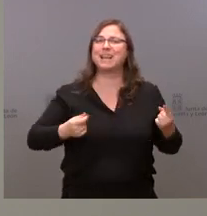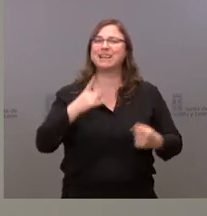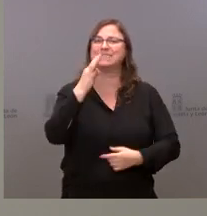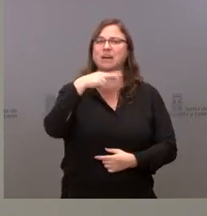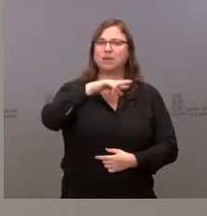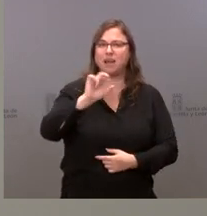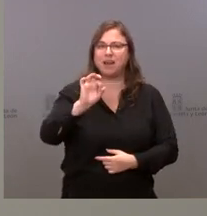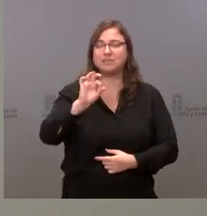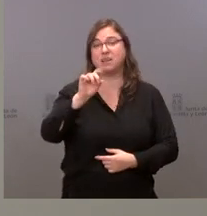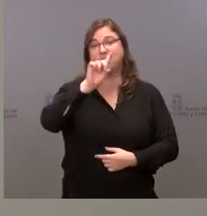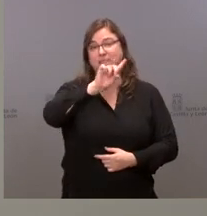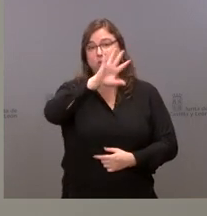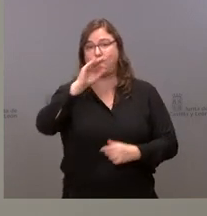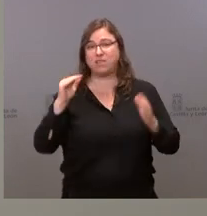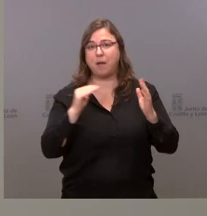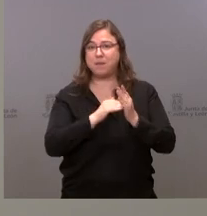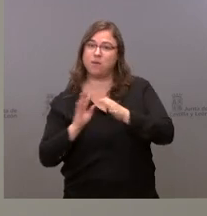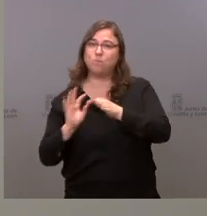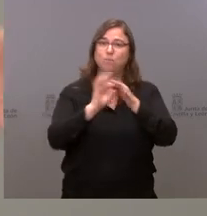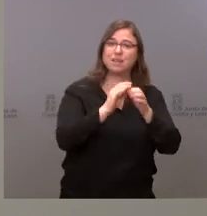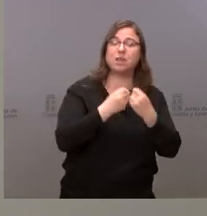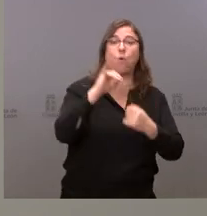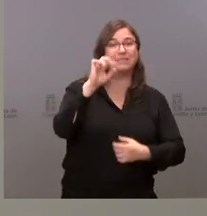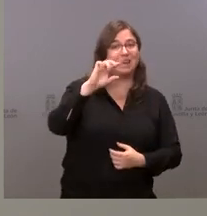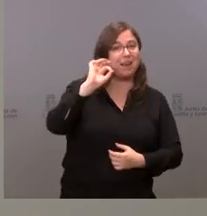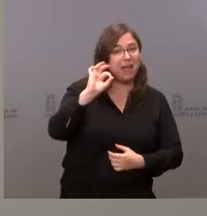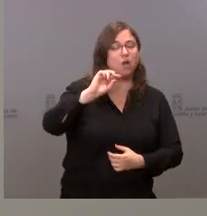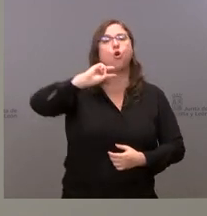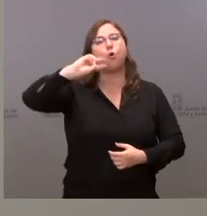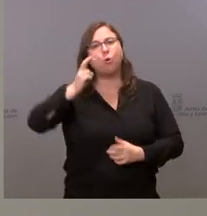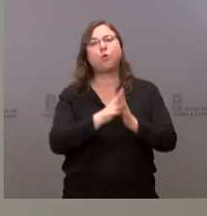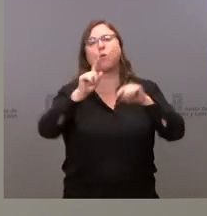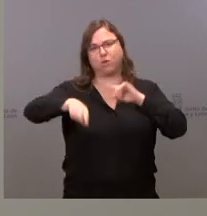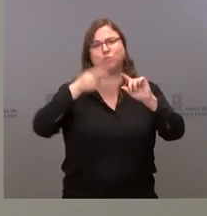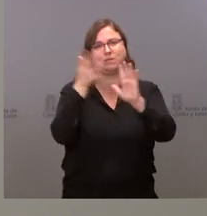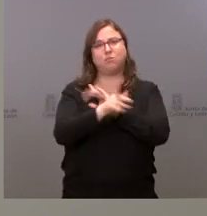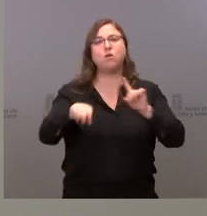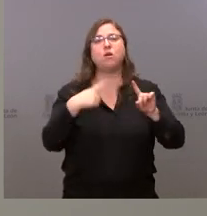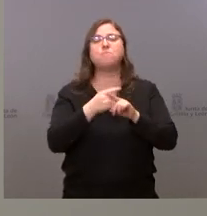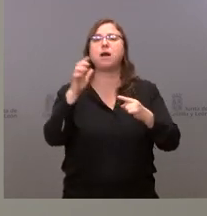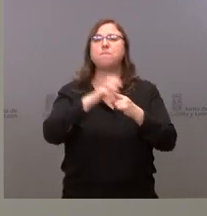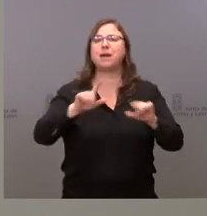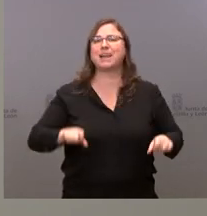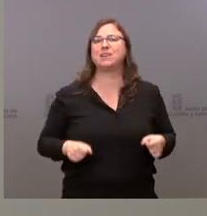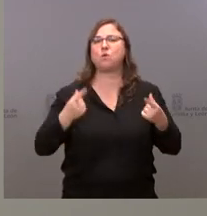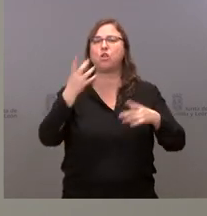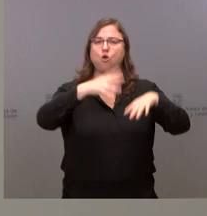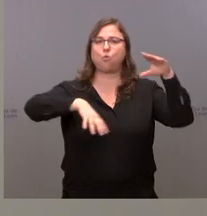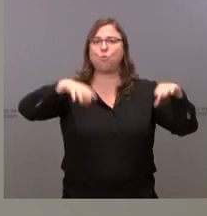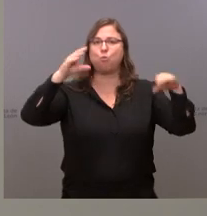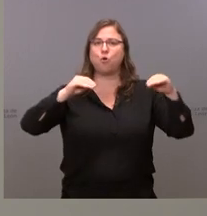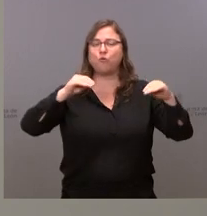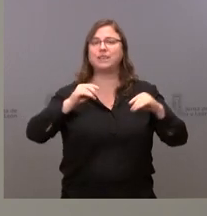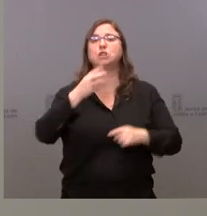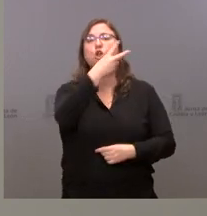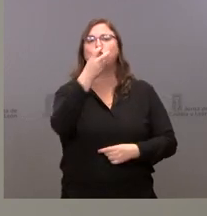Arlanza, la Yecla, 150 mil, que se une en cuanto a Yecla a otro acuerdo que posteriormente relataré, y en el Parque Natural de Montes o Barenes-Alanza de Ornil,